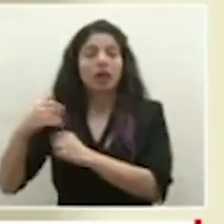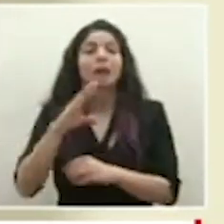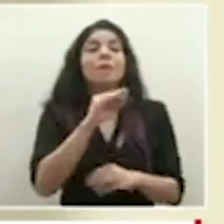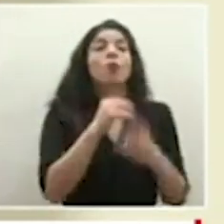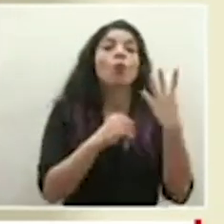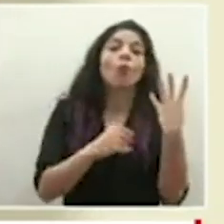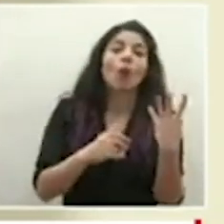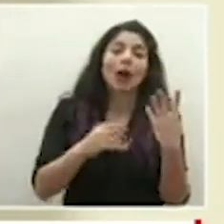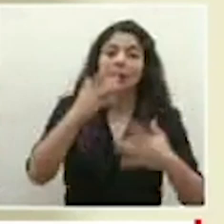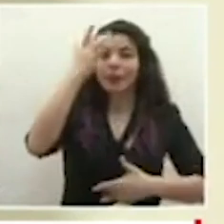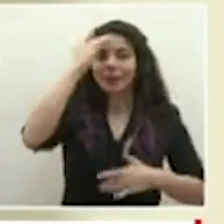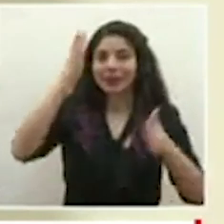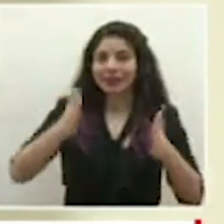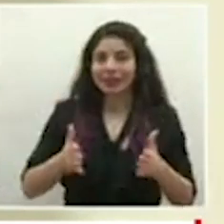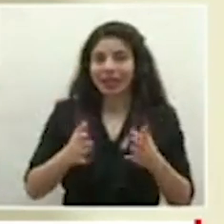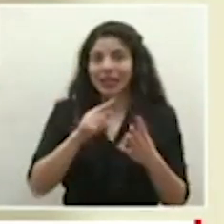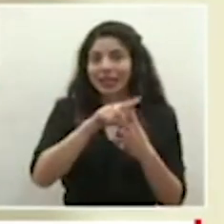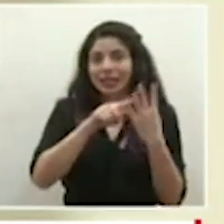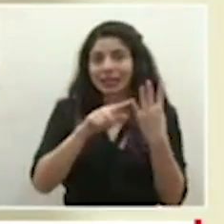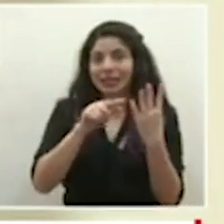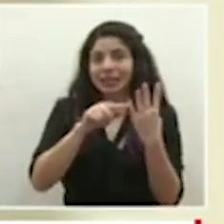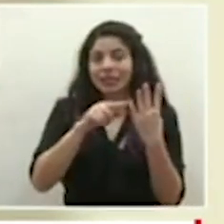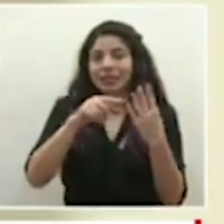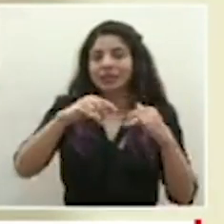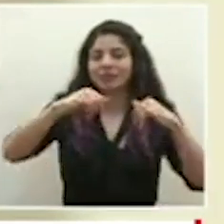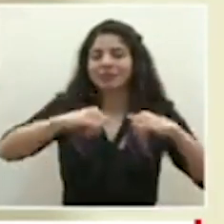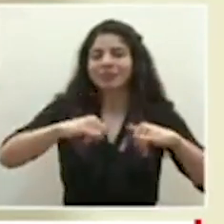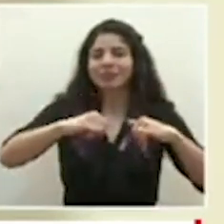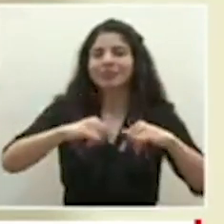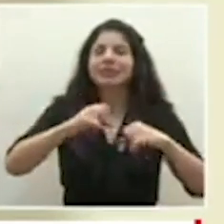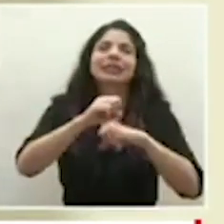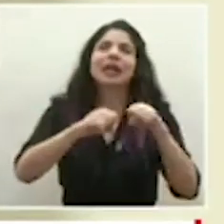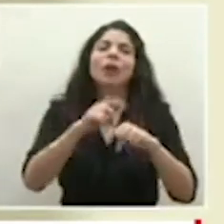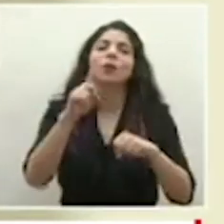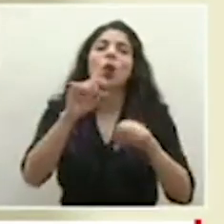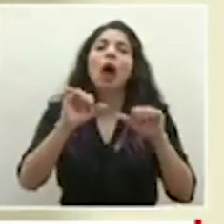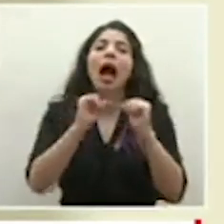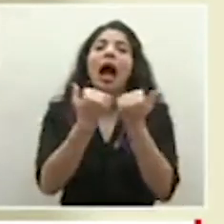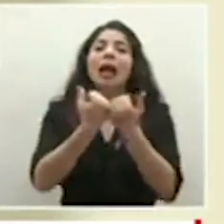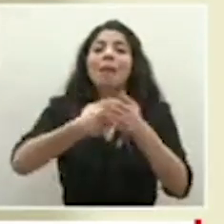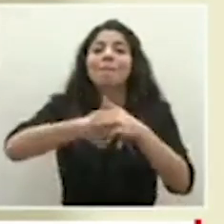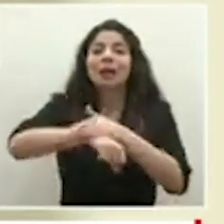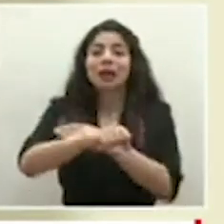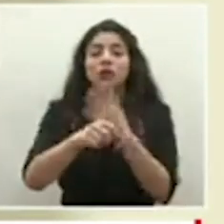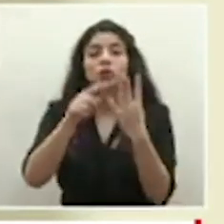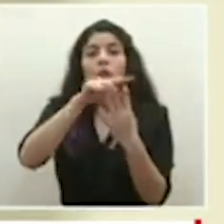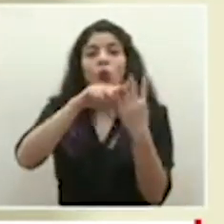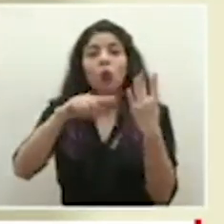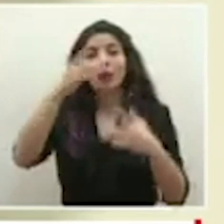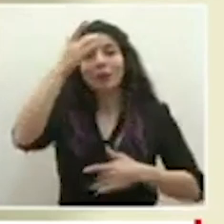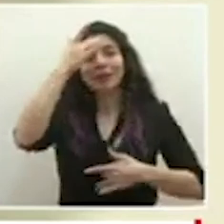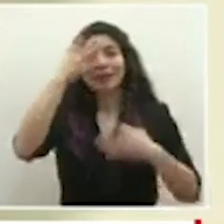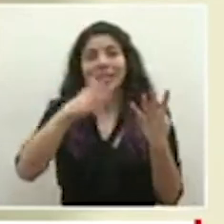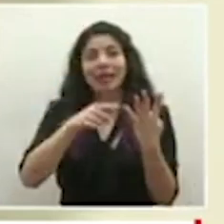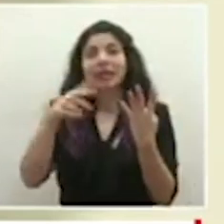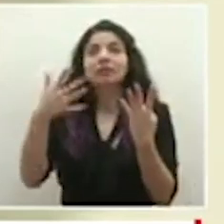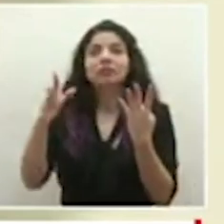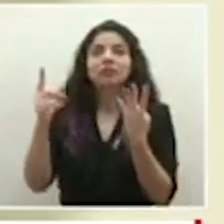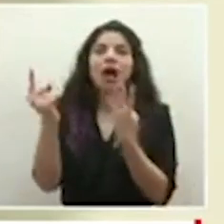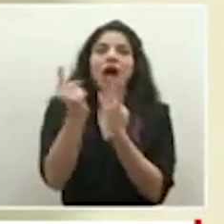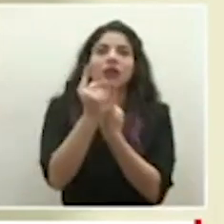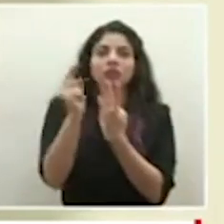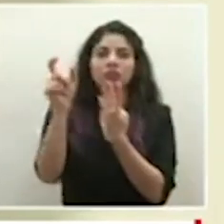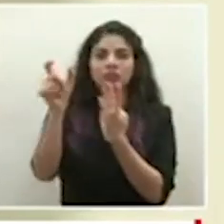pacientes que estaban en la sala, no en la sala, en el área de partos y que también